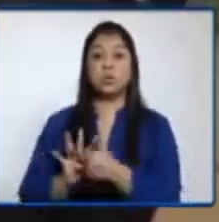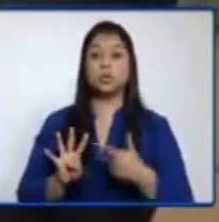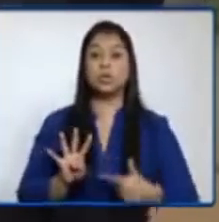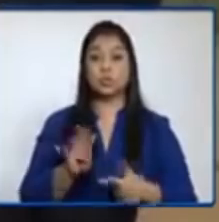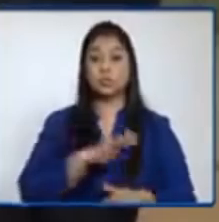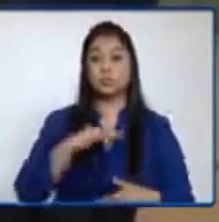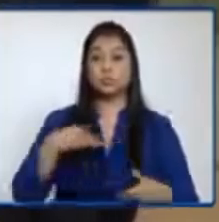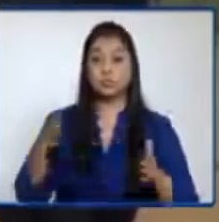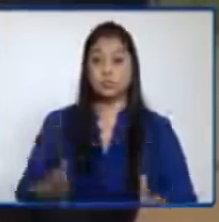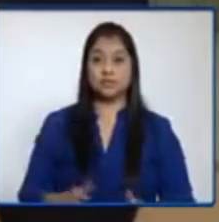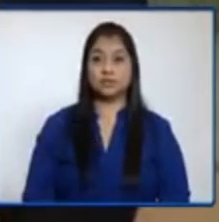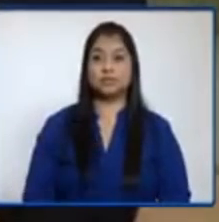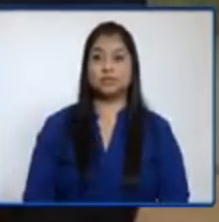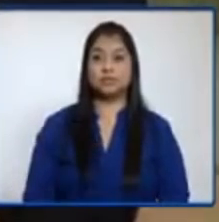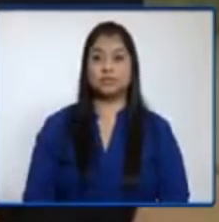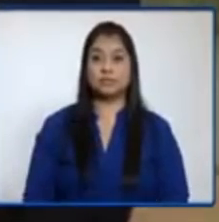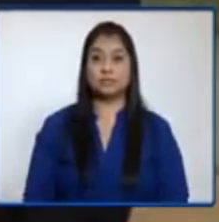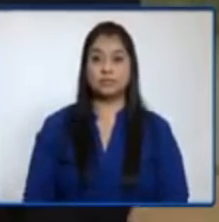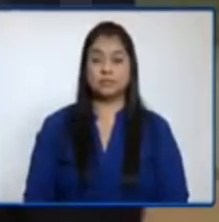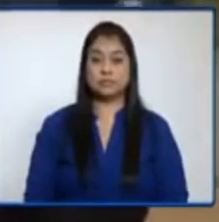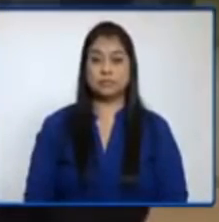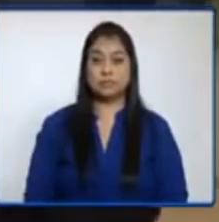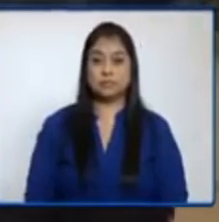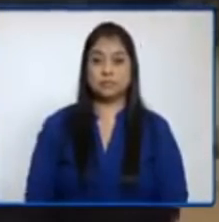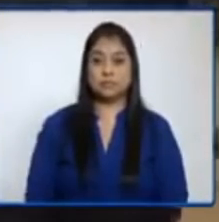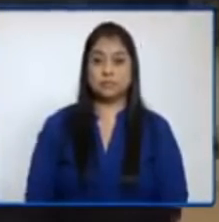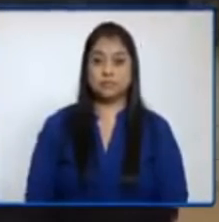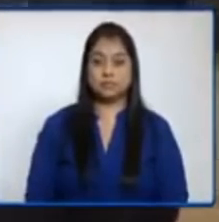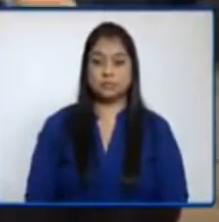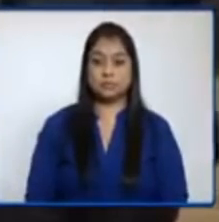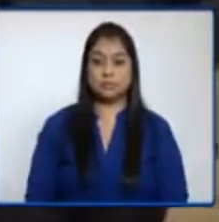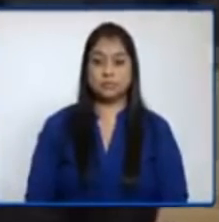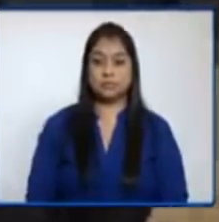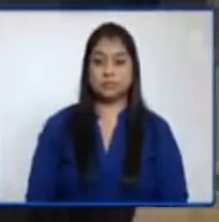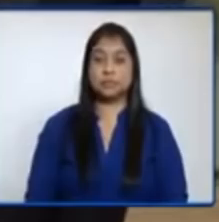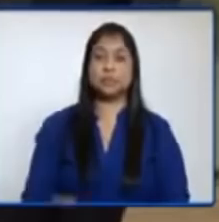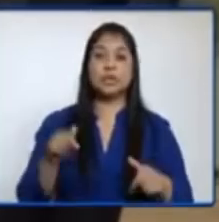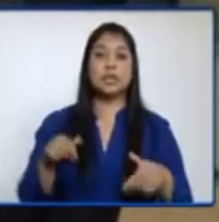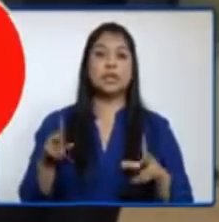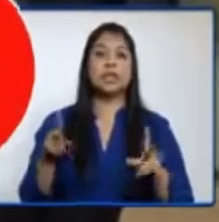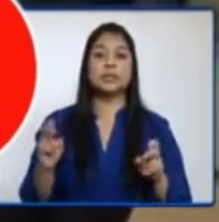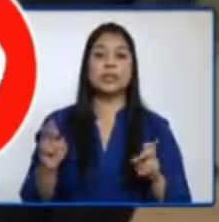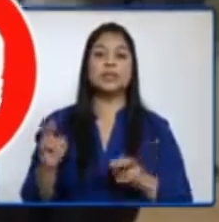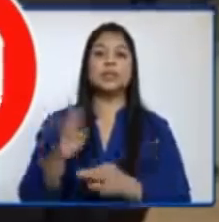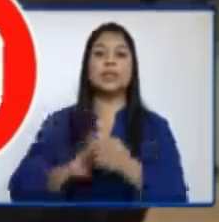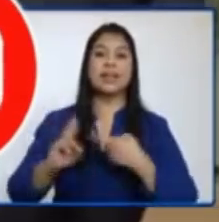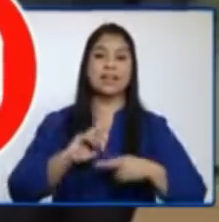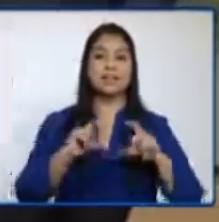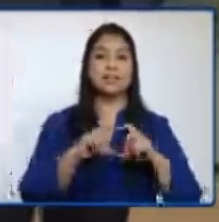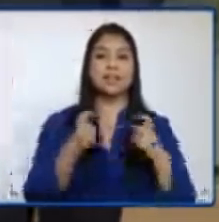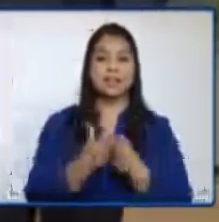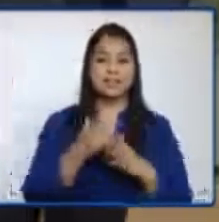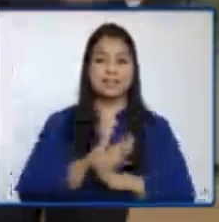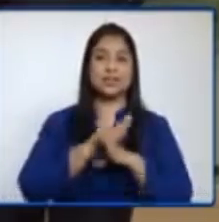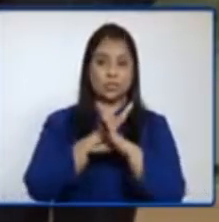en el tema de el regreso a clase seguro,